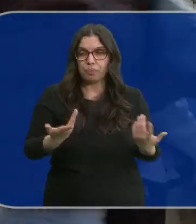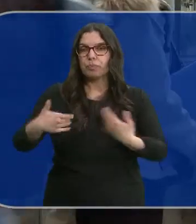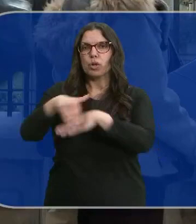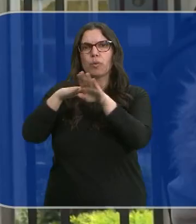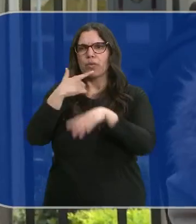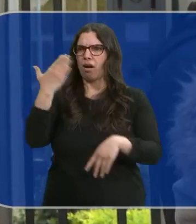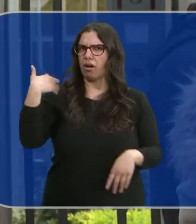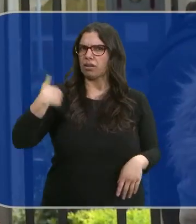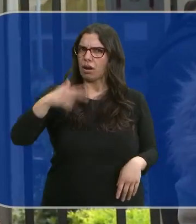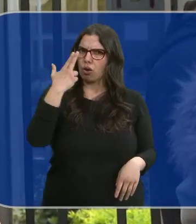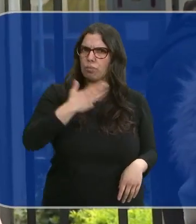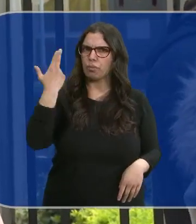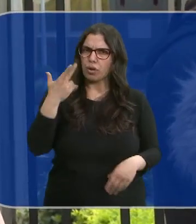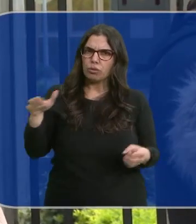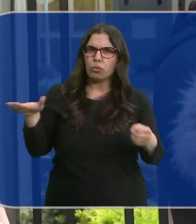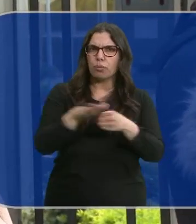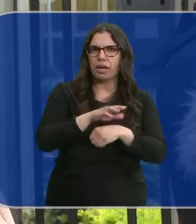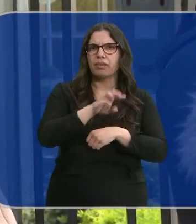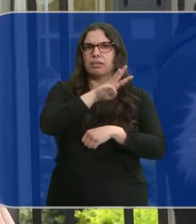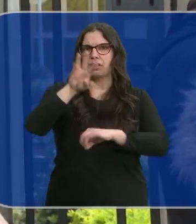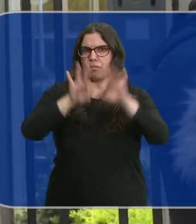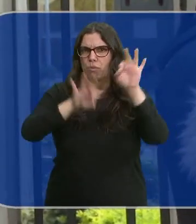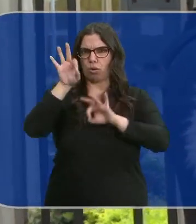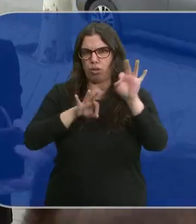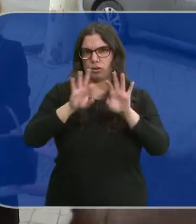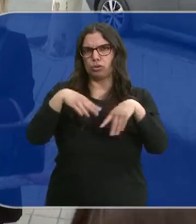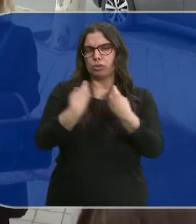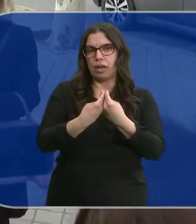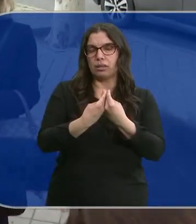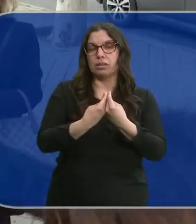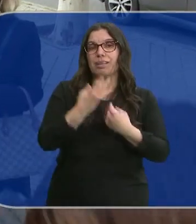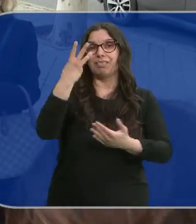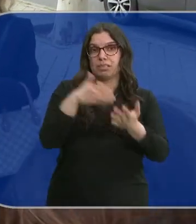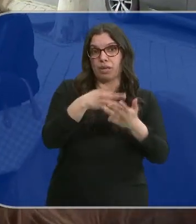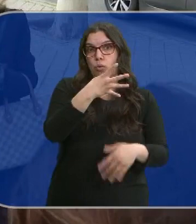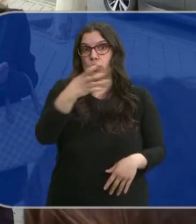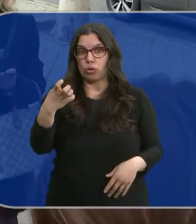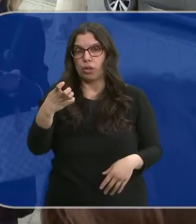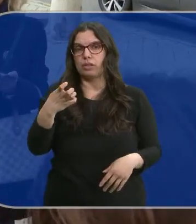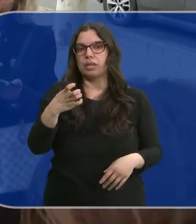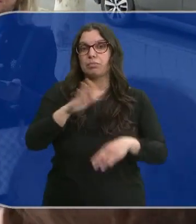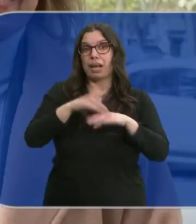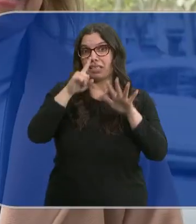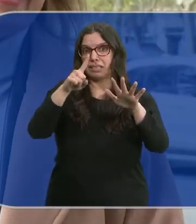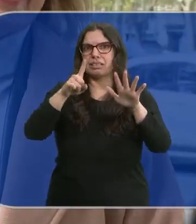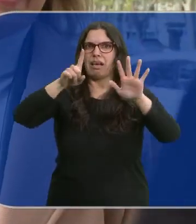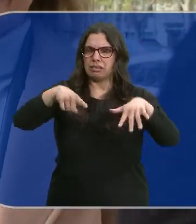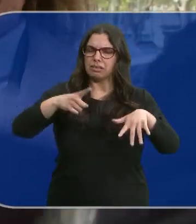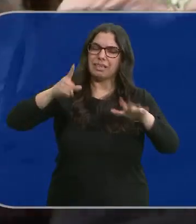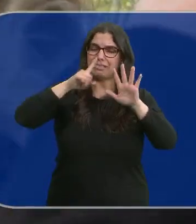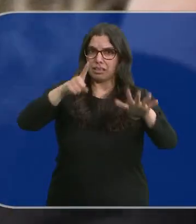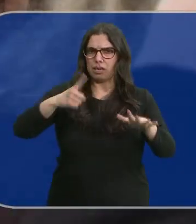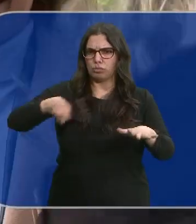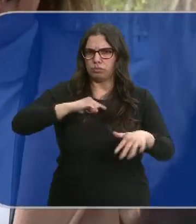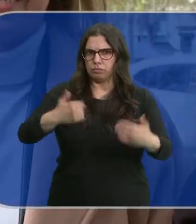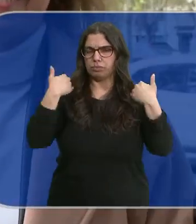que ya se comprometió a financiar un tercio de esas plazas, es decir, un total de 3.400 durante seis años, y sostiene